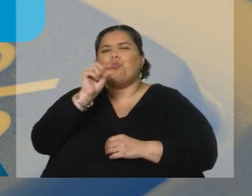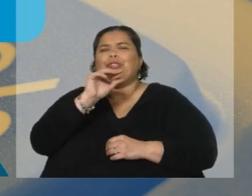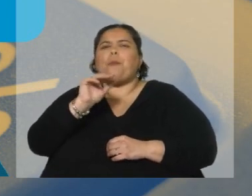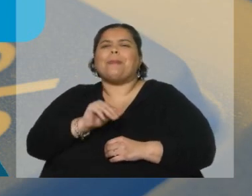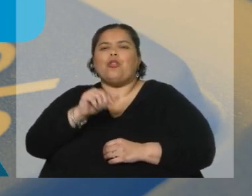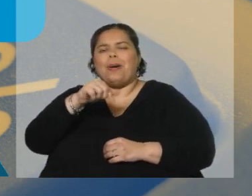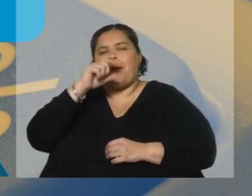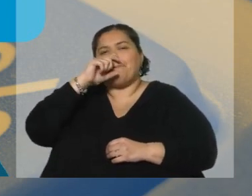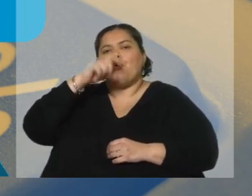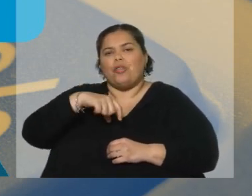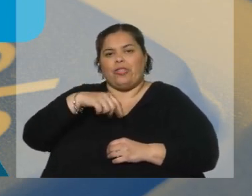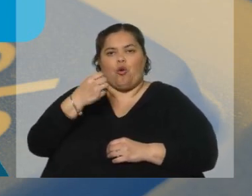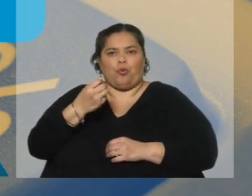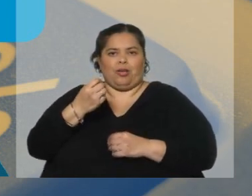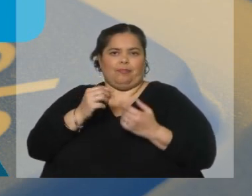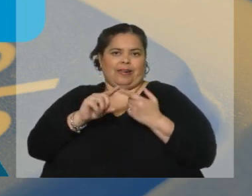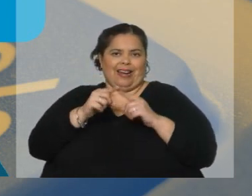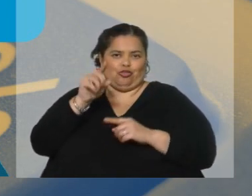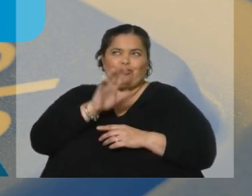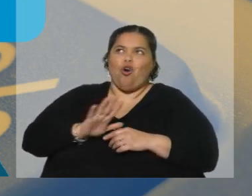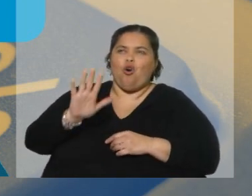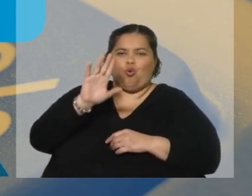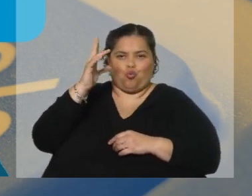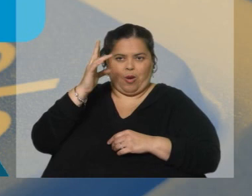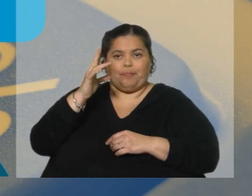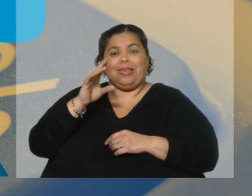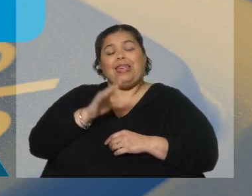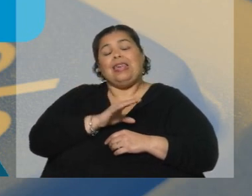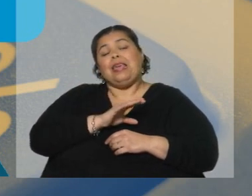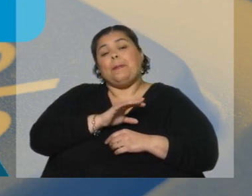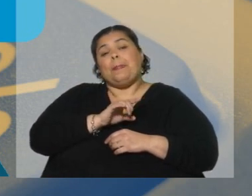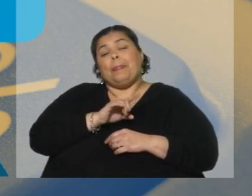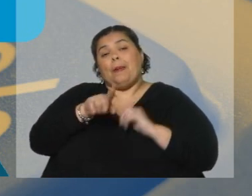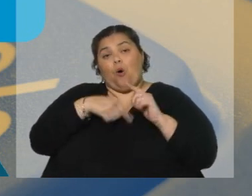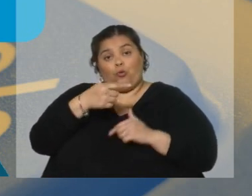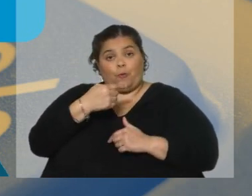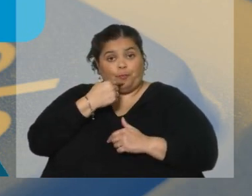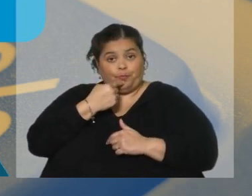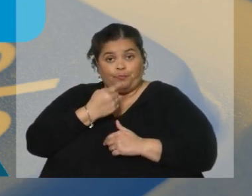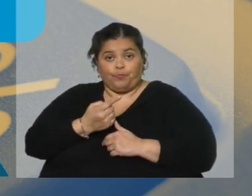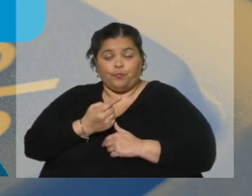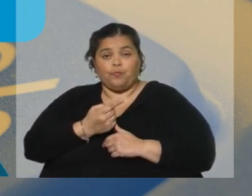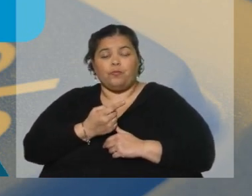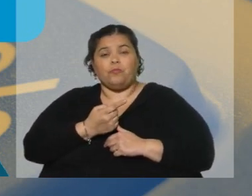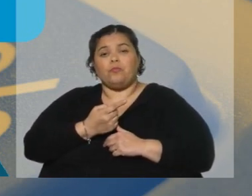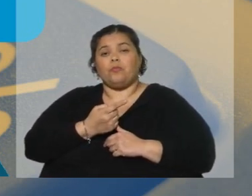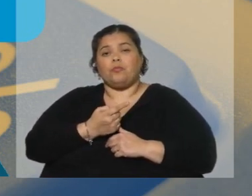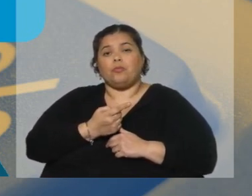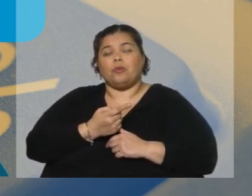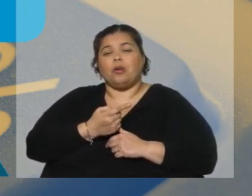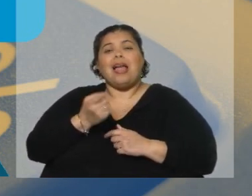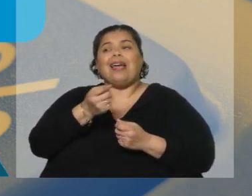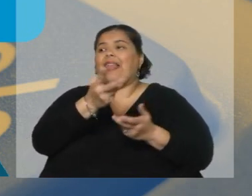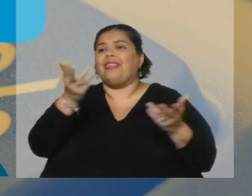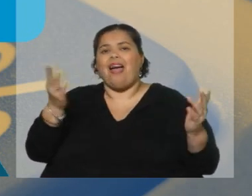en relación con el dato de todo el país como observamos allí. Y un apunte, esto se da prácticamente que con un stock sin muchos cambios,